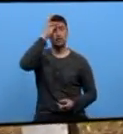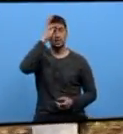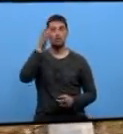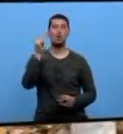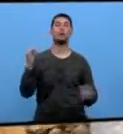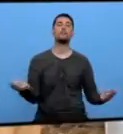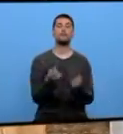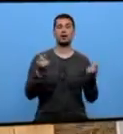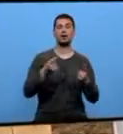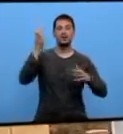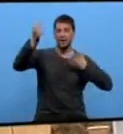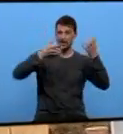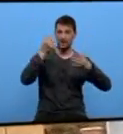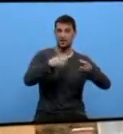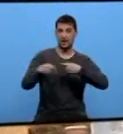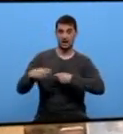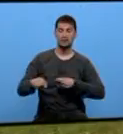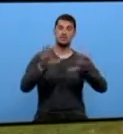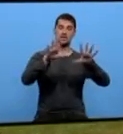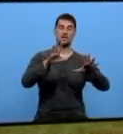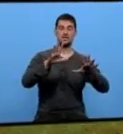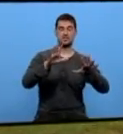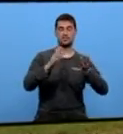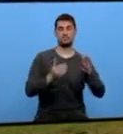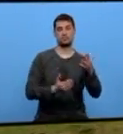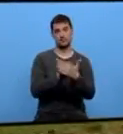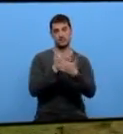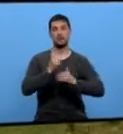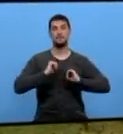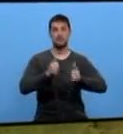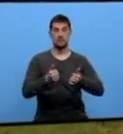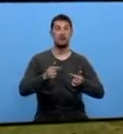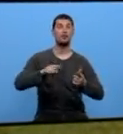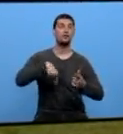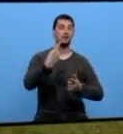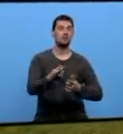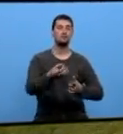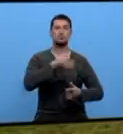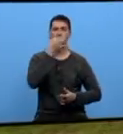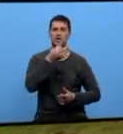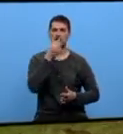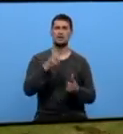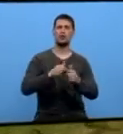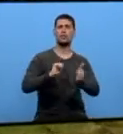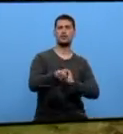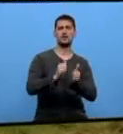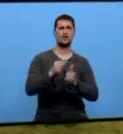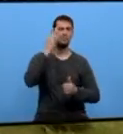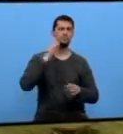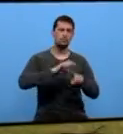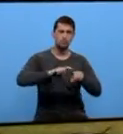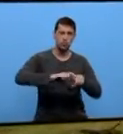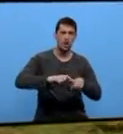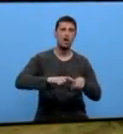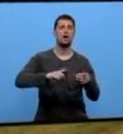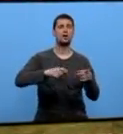feira de Gando desde as 10 da mañá pola tarde disputarase a competición de marcha de cabalos de raza e cruzados e a continuación terán lugar a